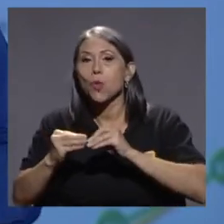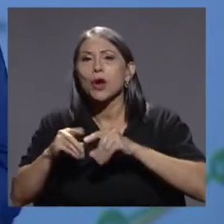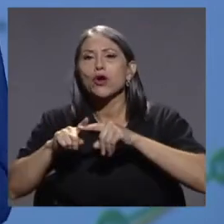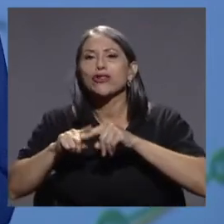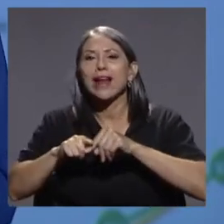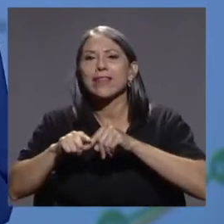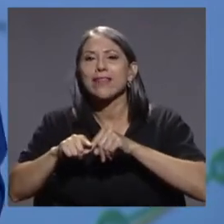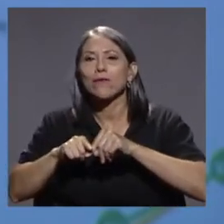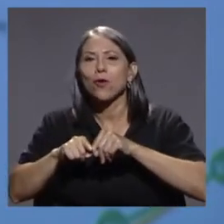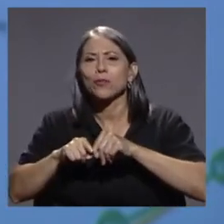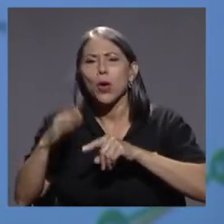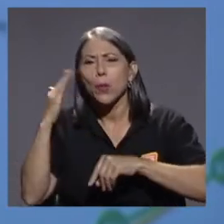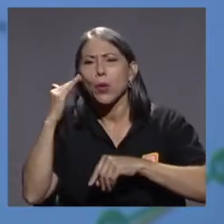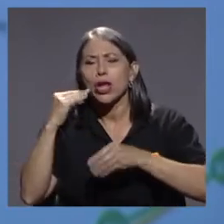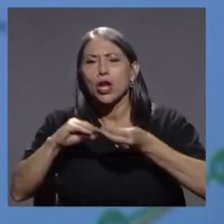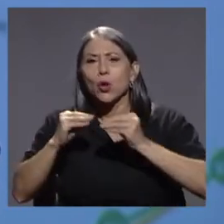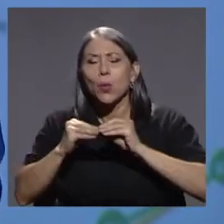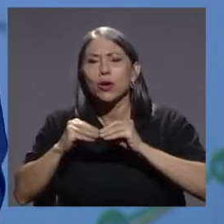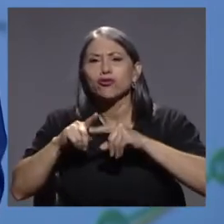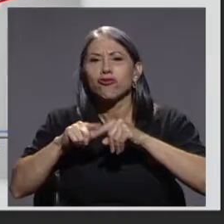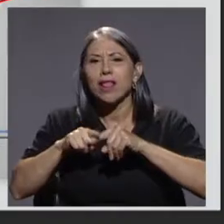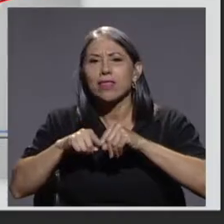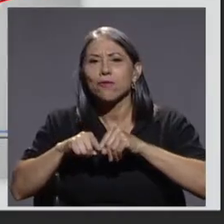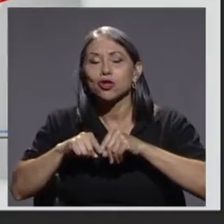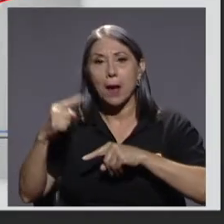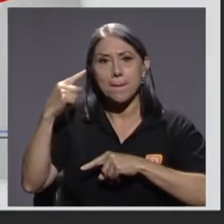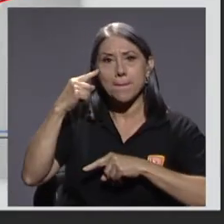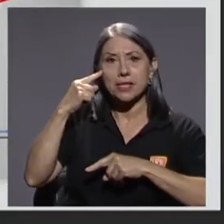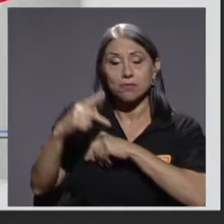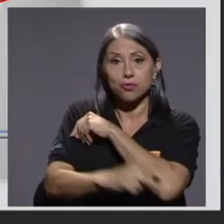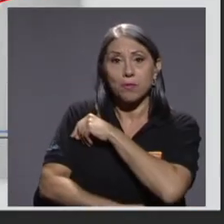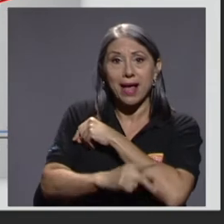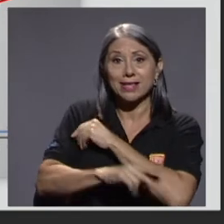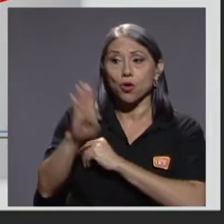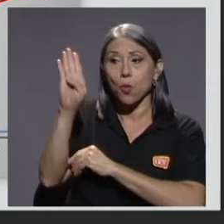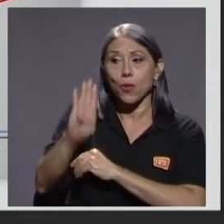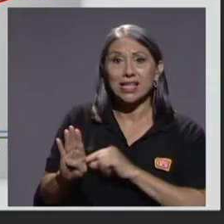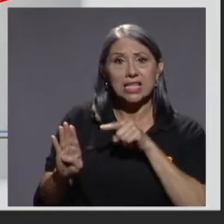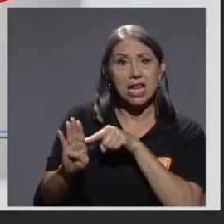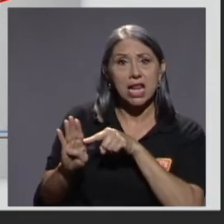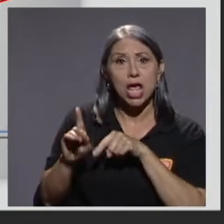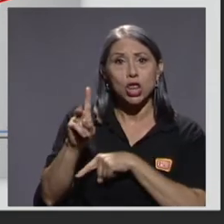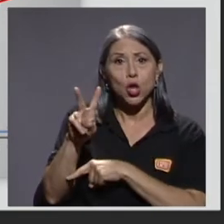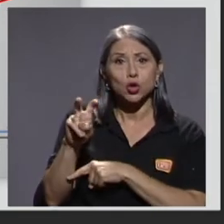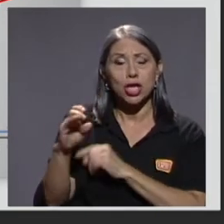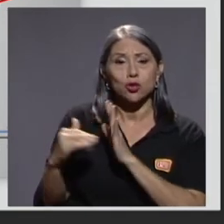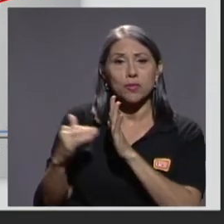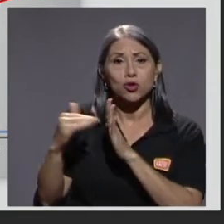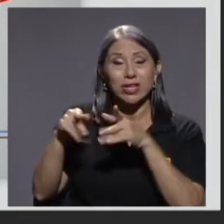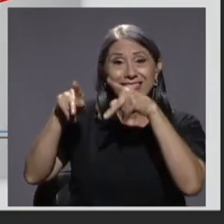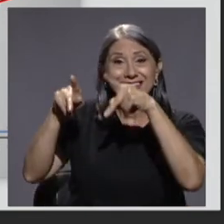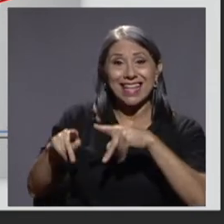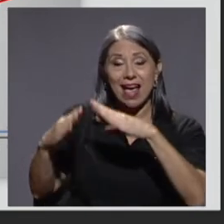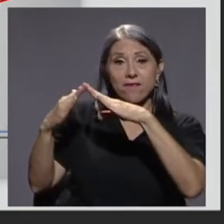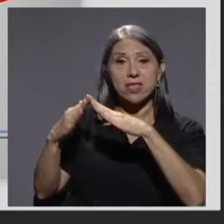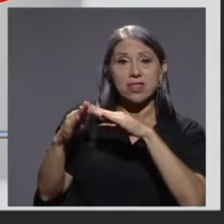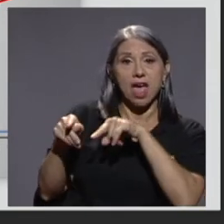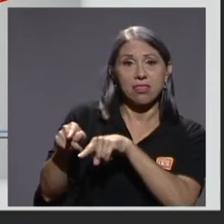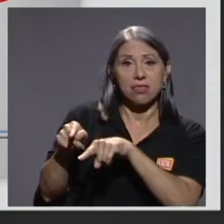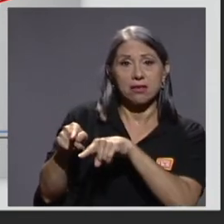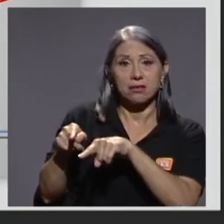Pensemos en un país como Brasil, tiene 200 millones de habitantes, tener 200 millones de habitantes